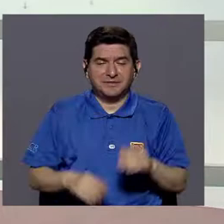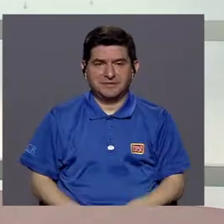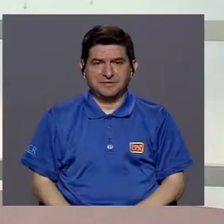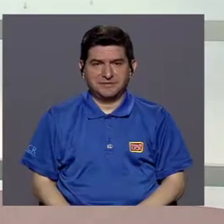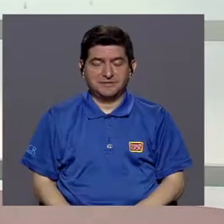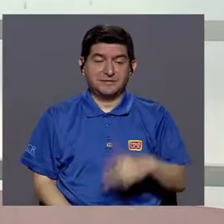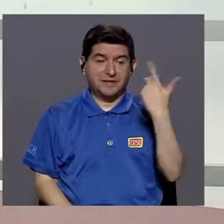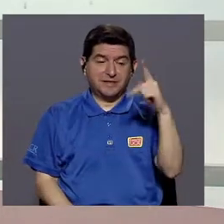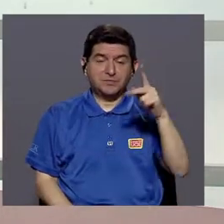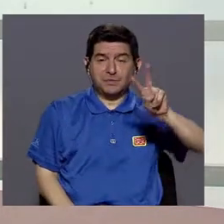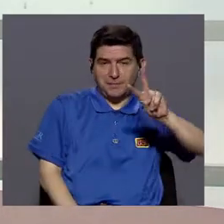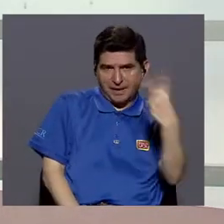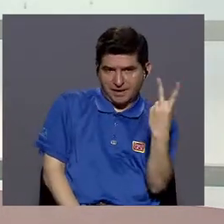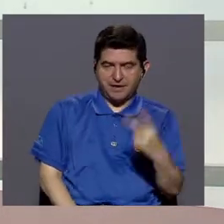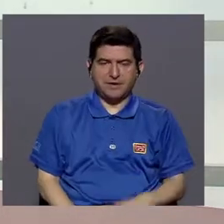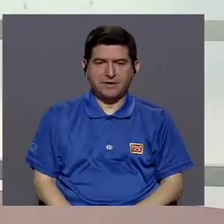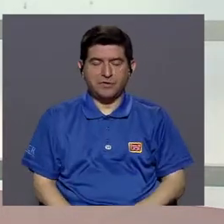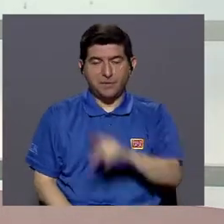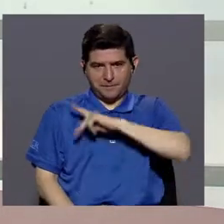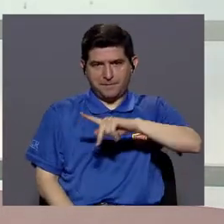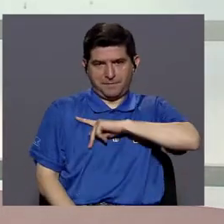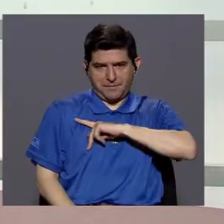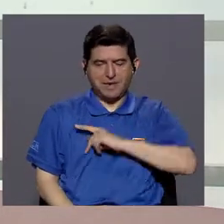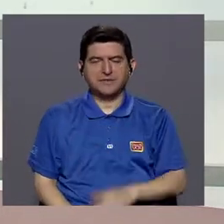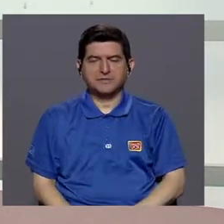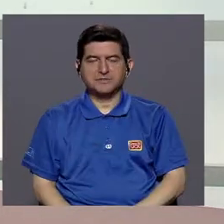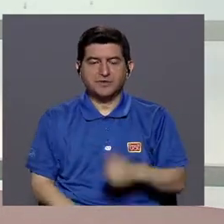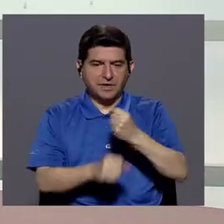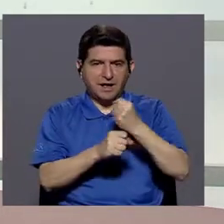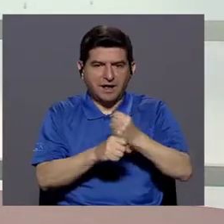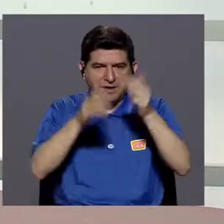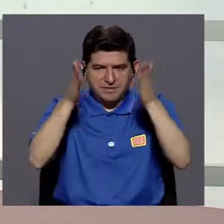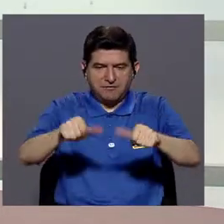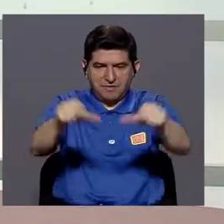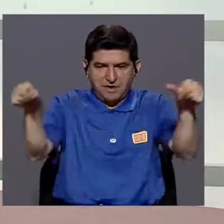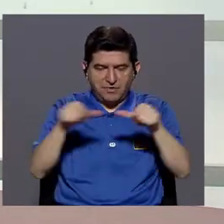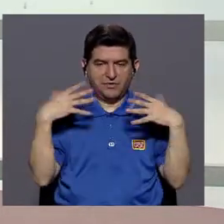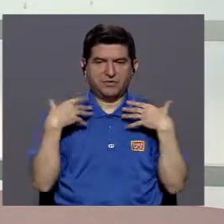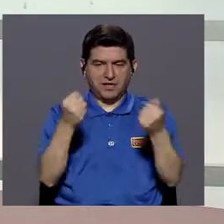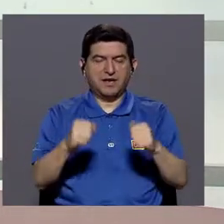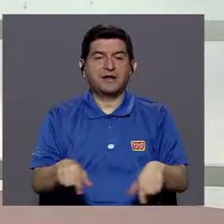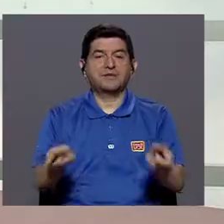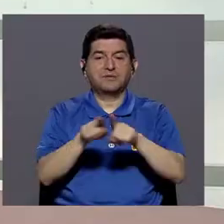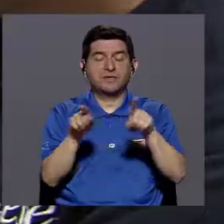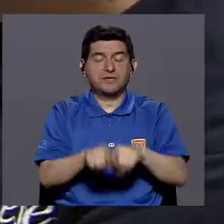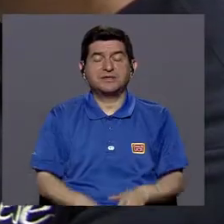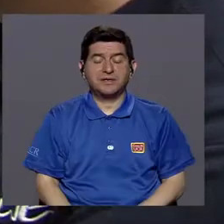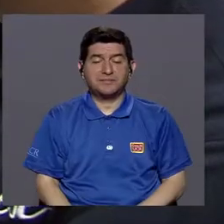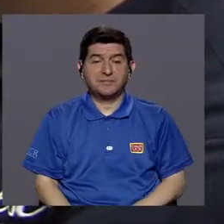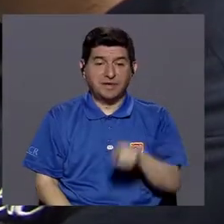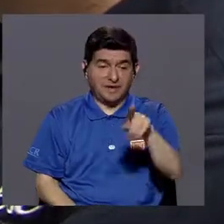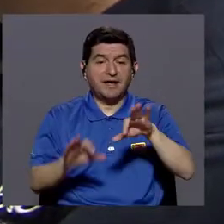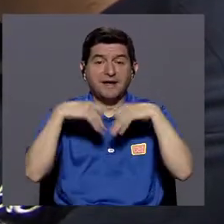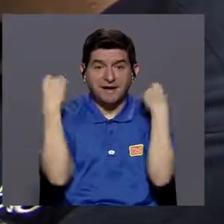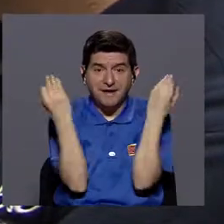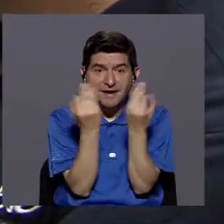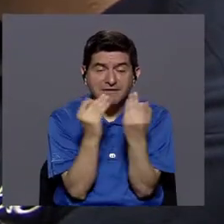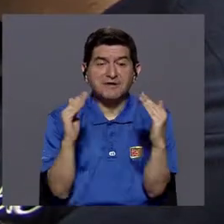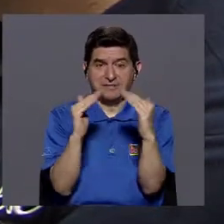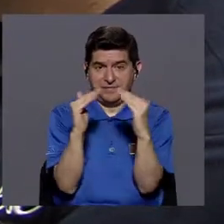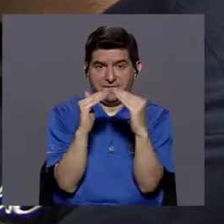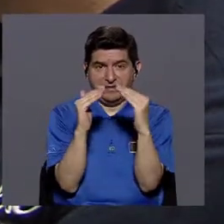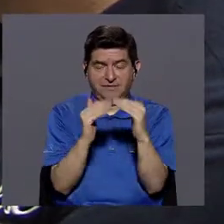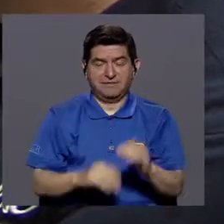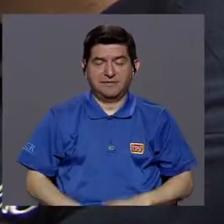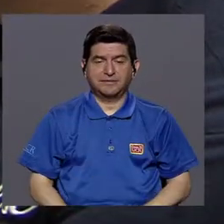entonces están más expuestos y entonces es un riesgo doble, es una exposición personal del trabajador del sector salud y es una